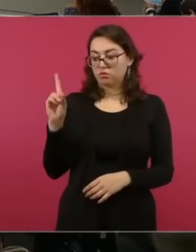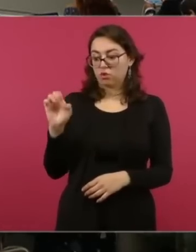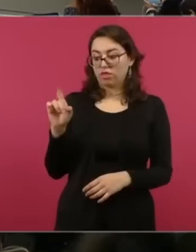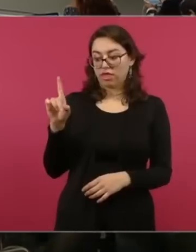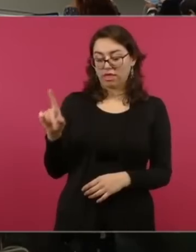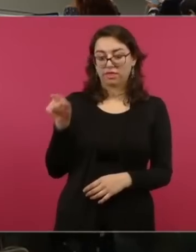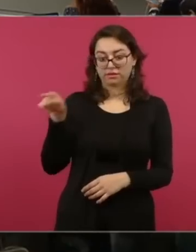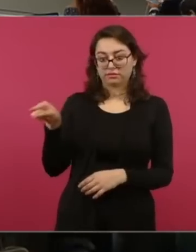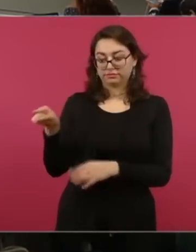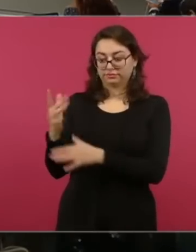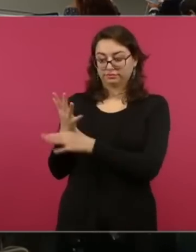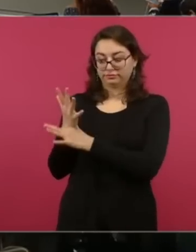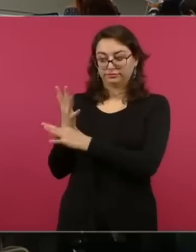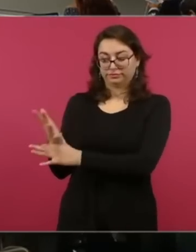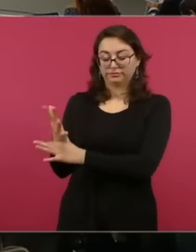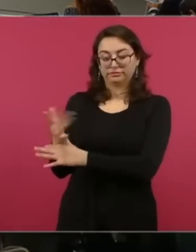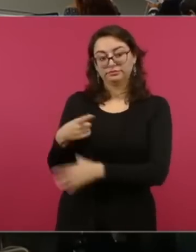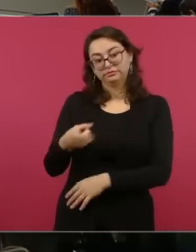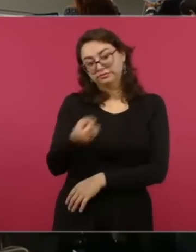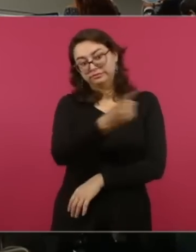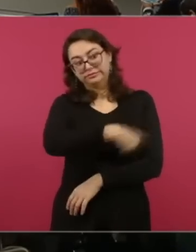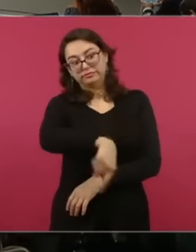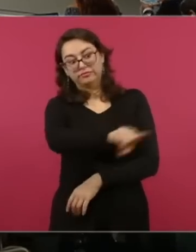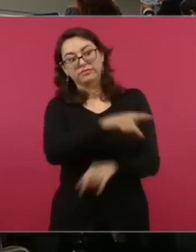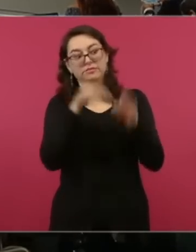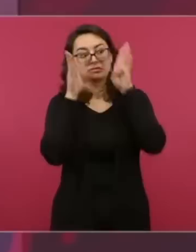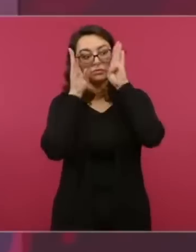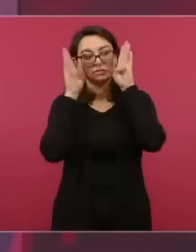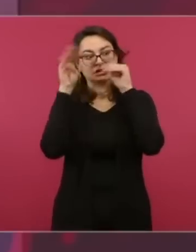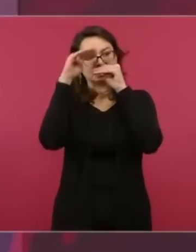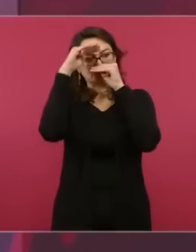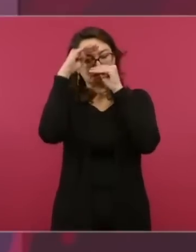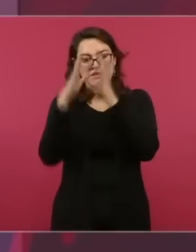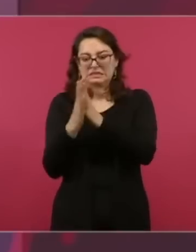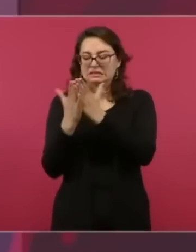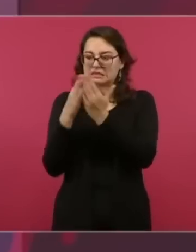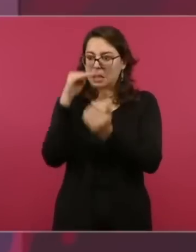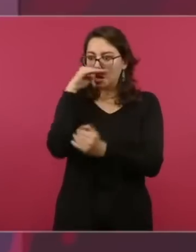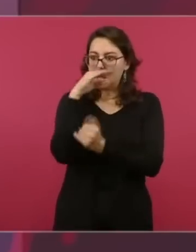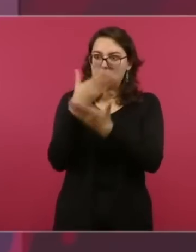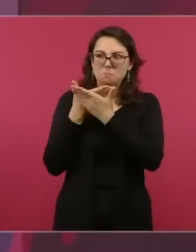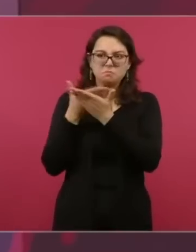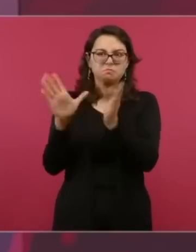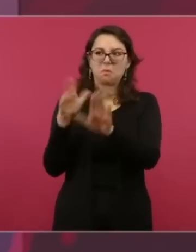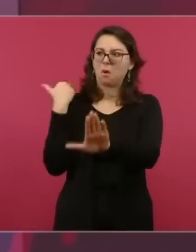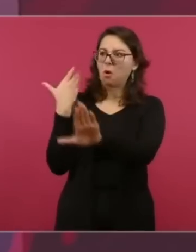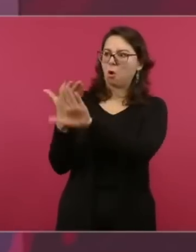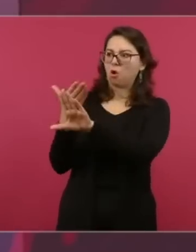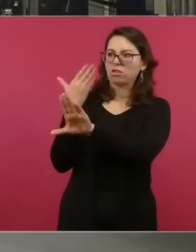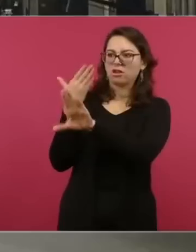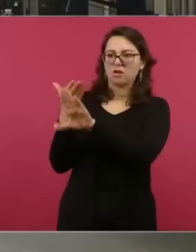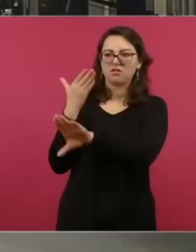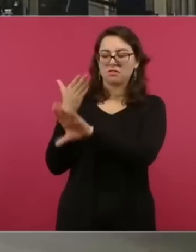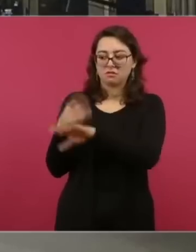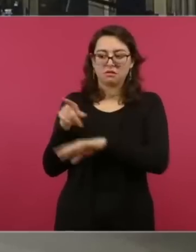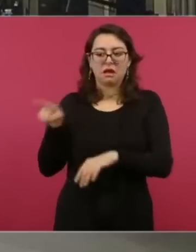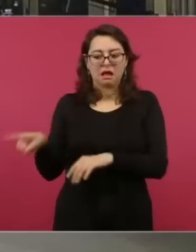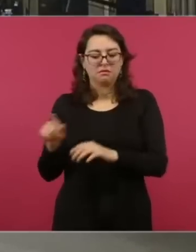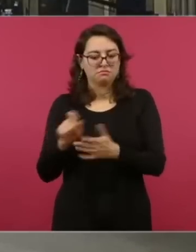esas protestas. A ver si no lo tienes, es